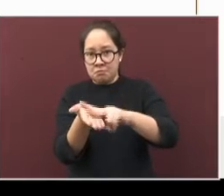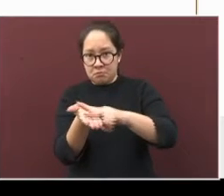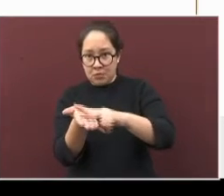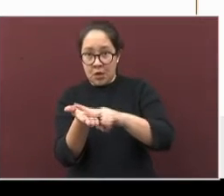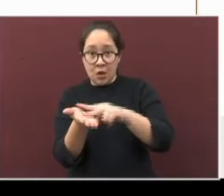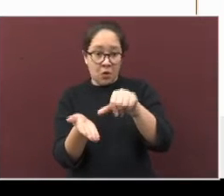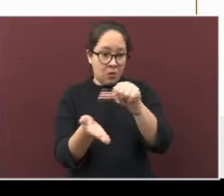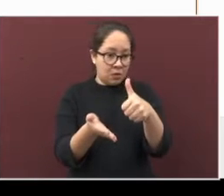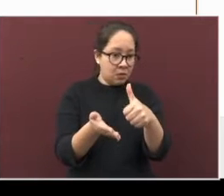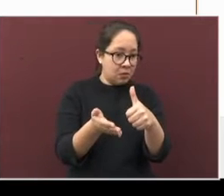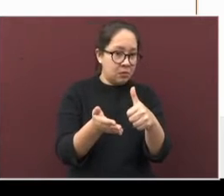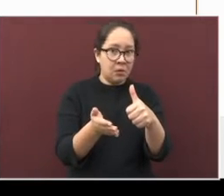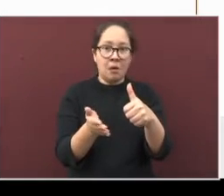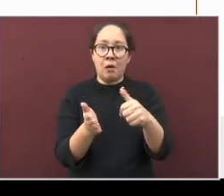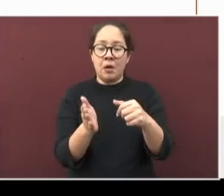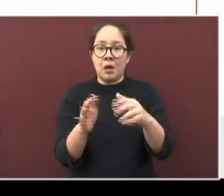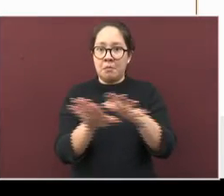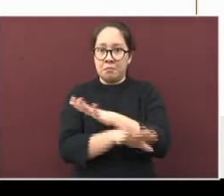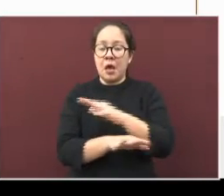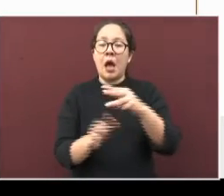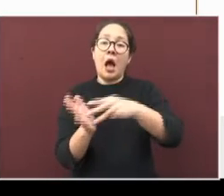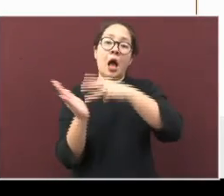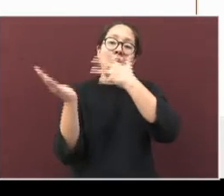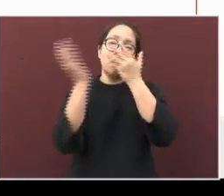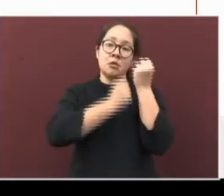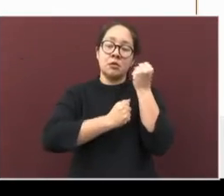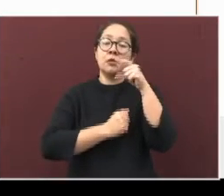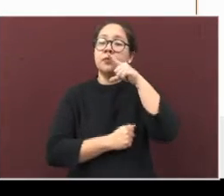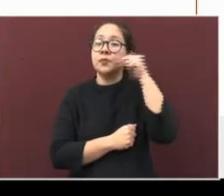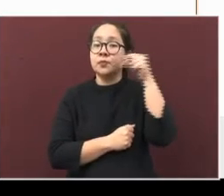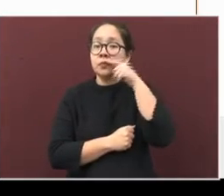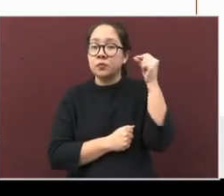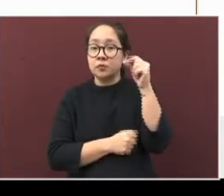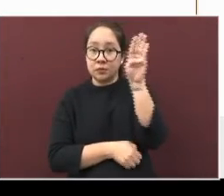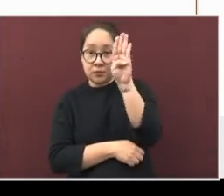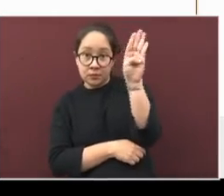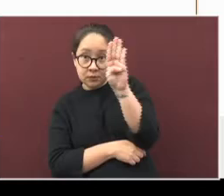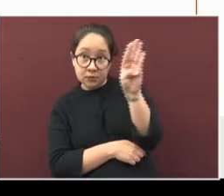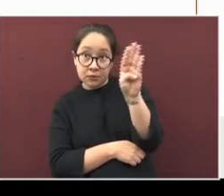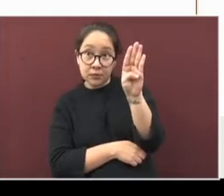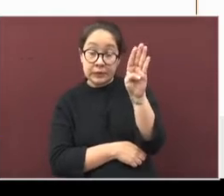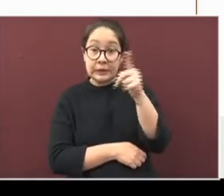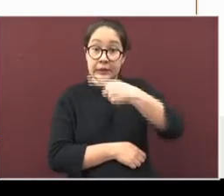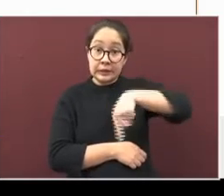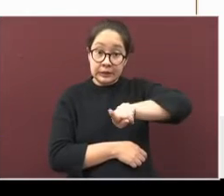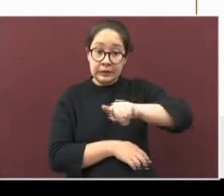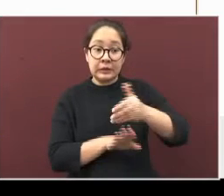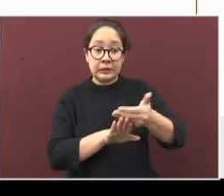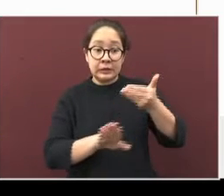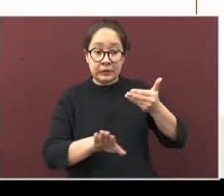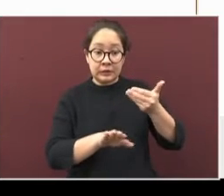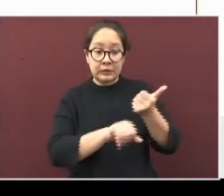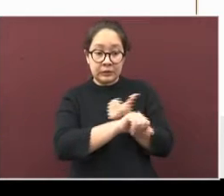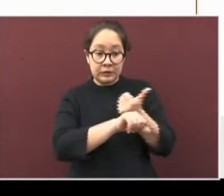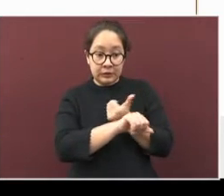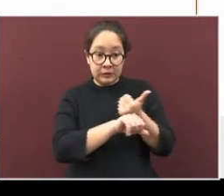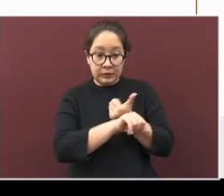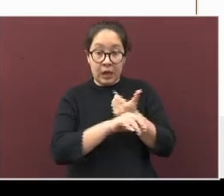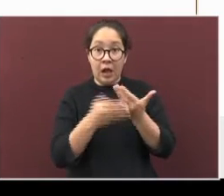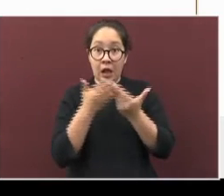los otros, como Martínez de la Torre, Emiliano Zapata y Banderilla, han subido de amarillo a naranja.